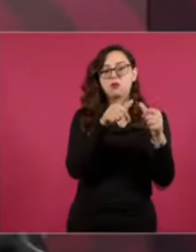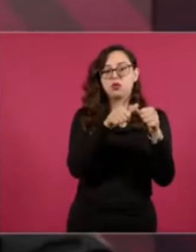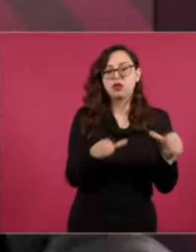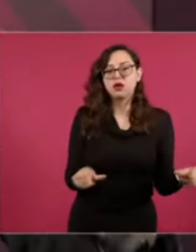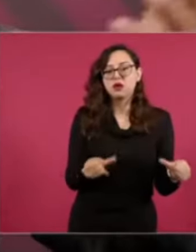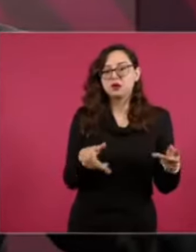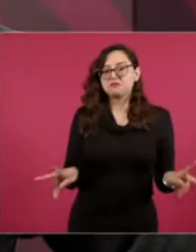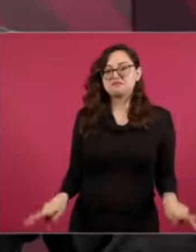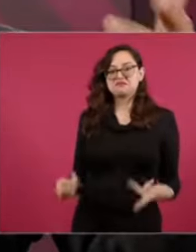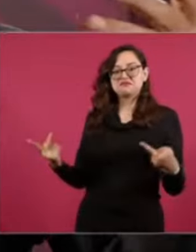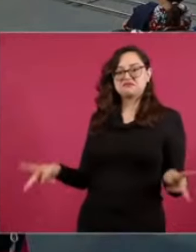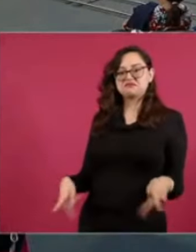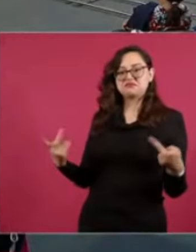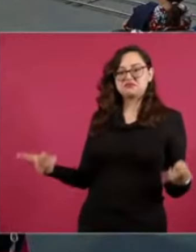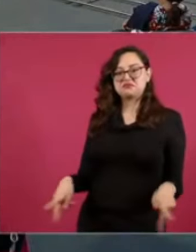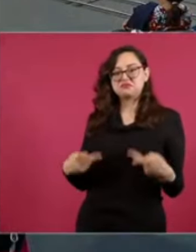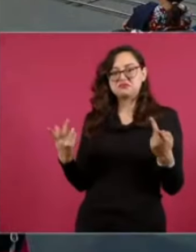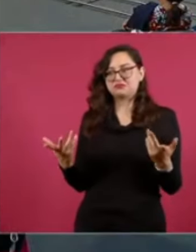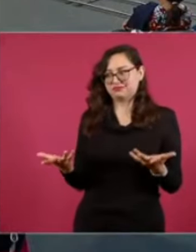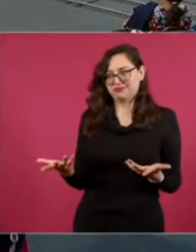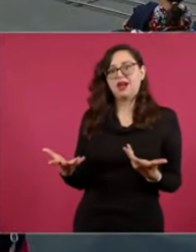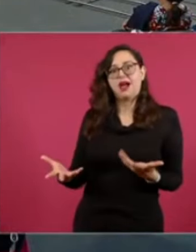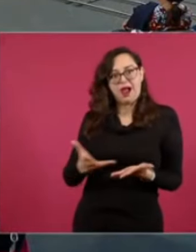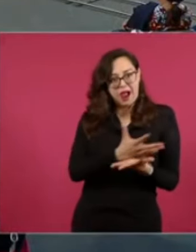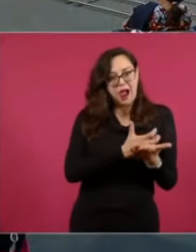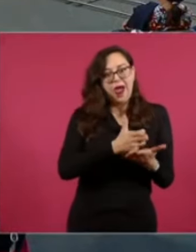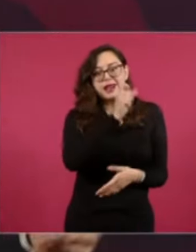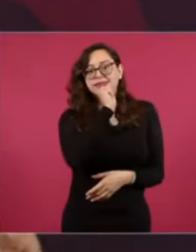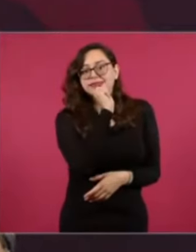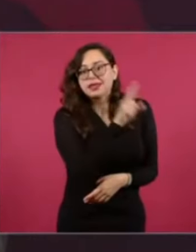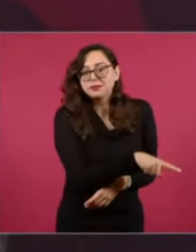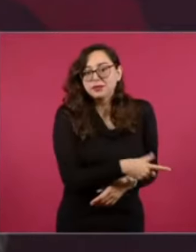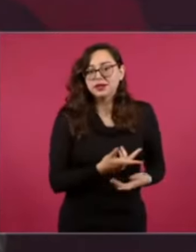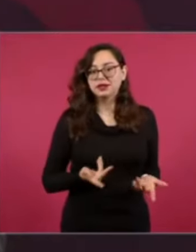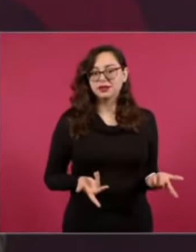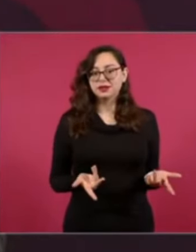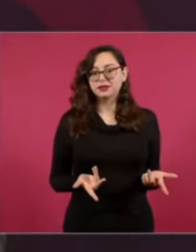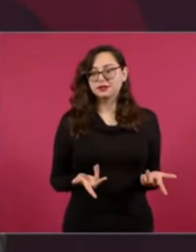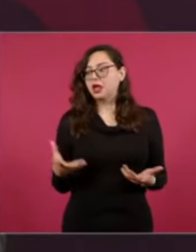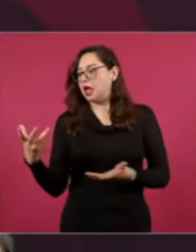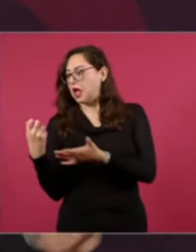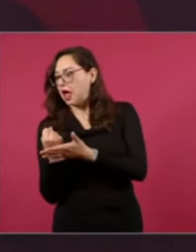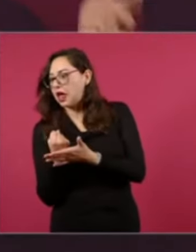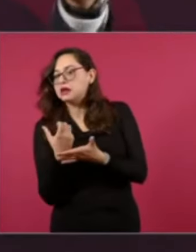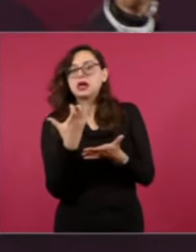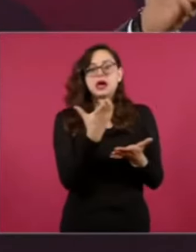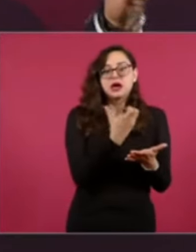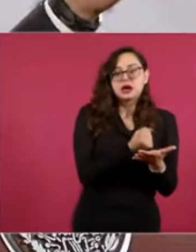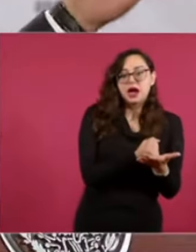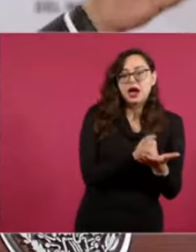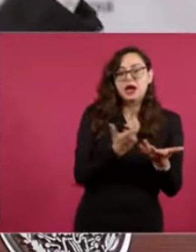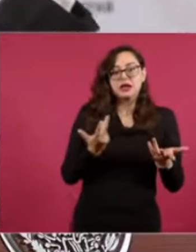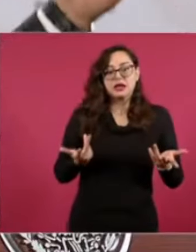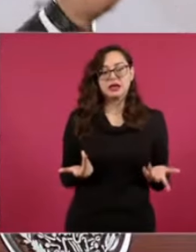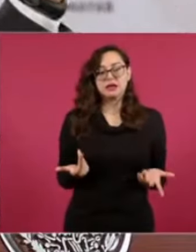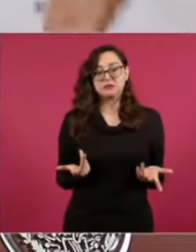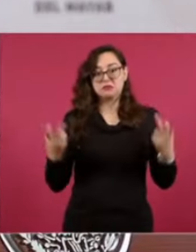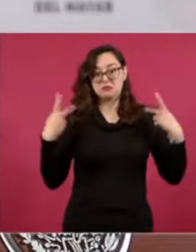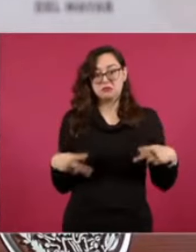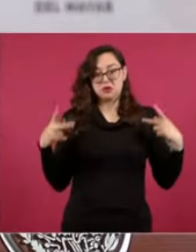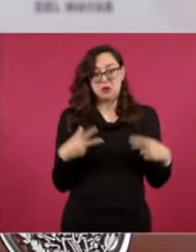Urrerá. ¿No? Este. Se beneficia el comercio. Y si se compran más. Mercancías.